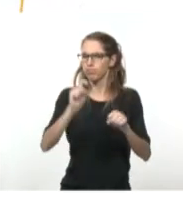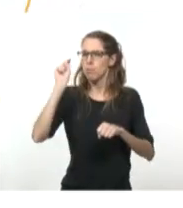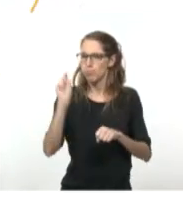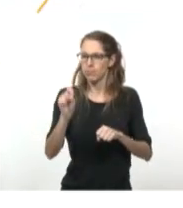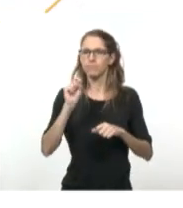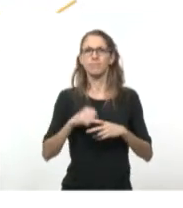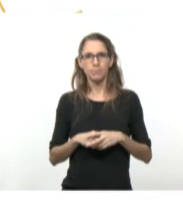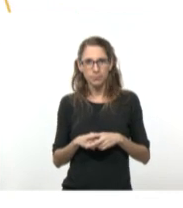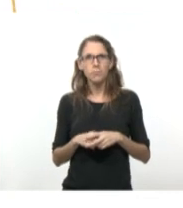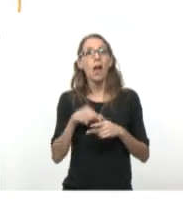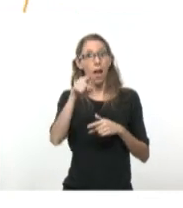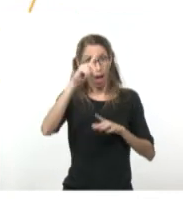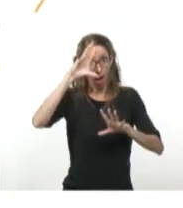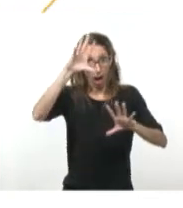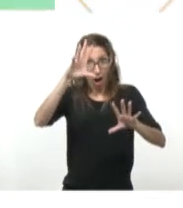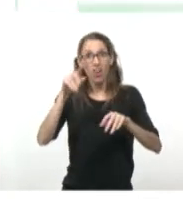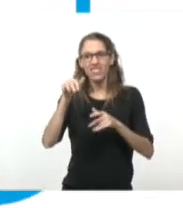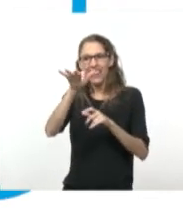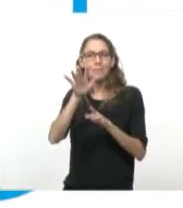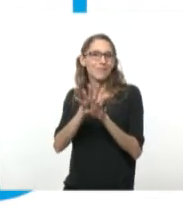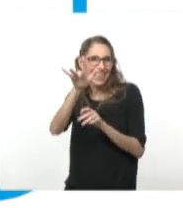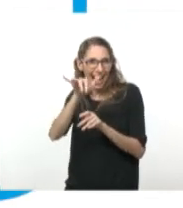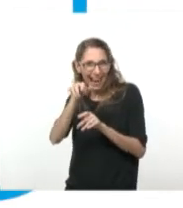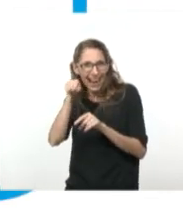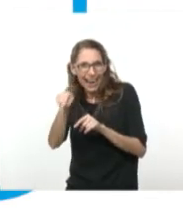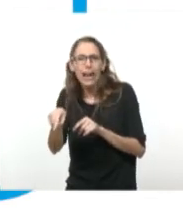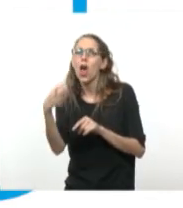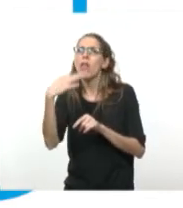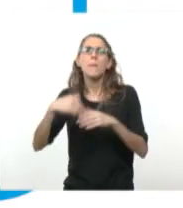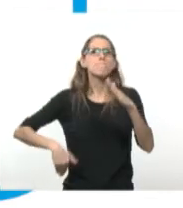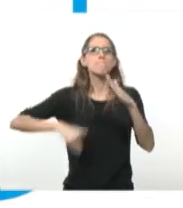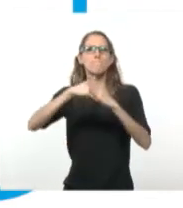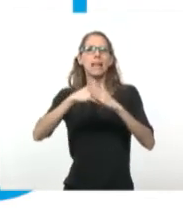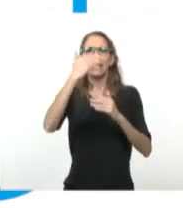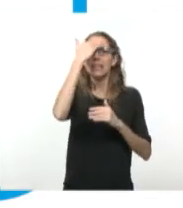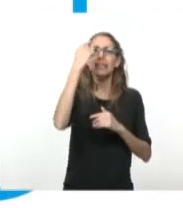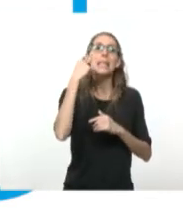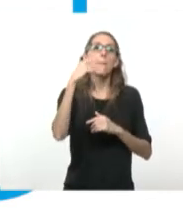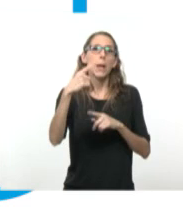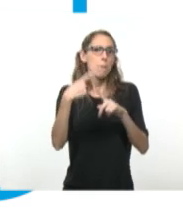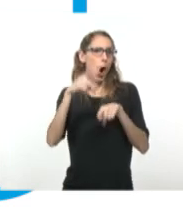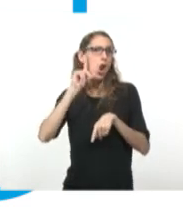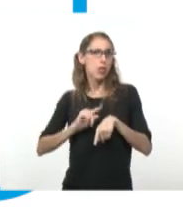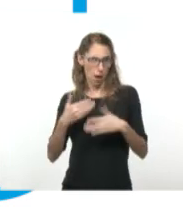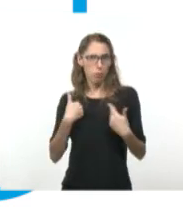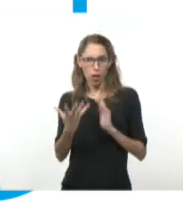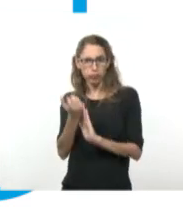que los cajeros tienen la obligación de permitirte extraer hasta 15.000 pesos por día. Si el cajero te solicita tu clave